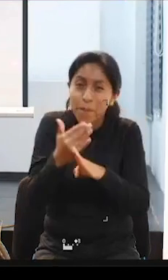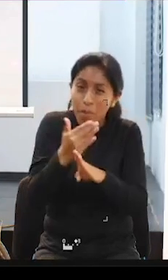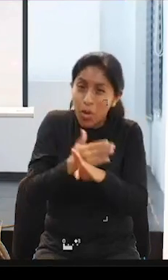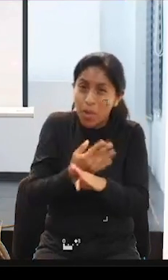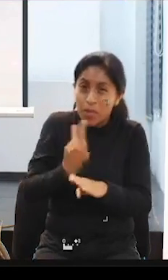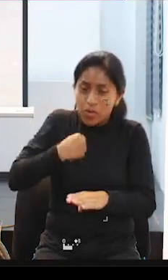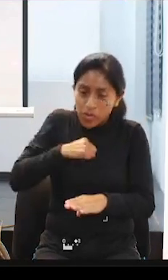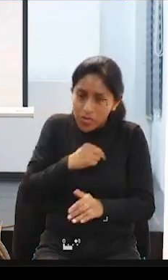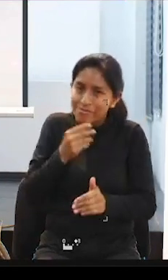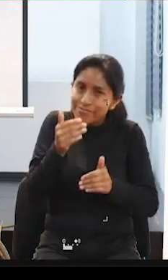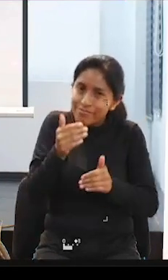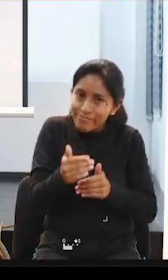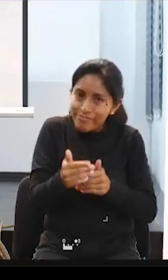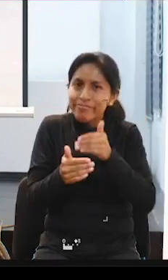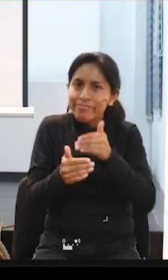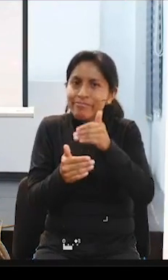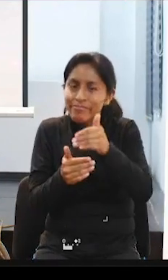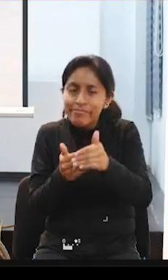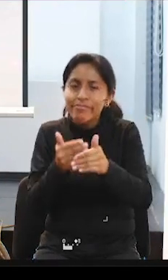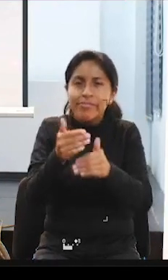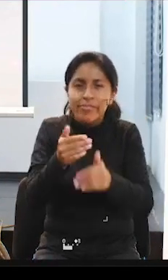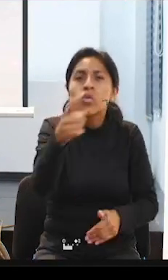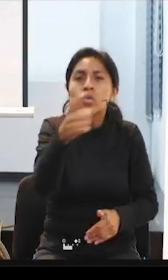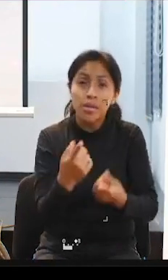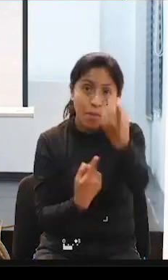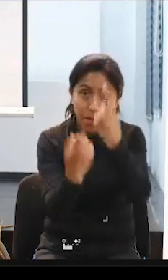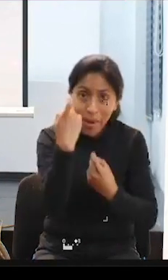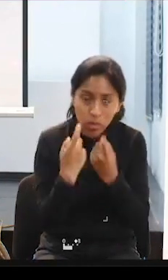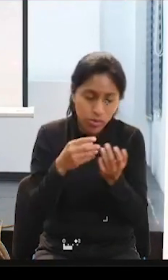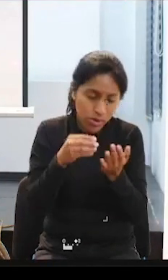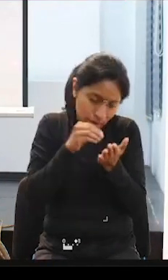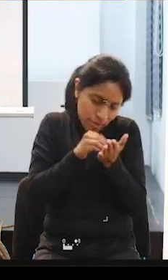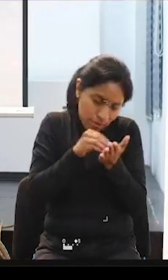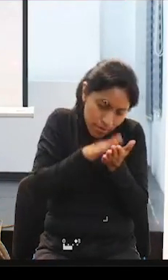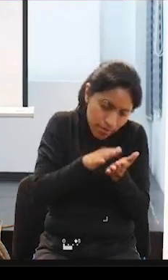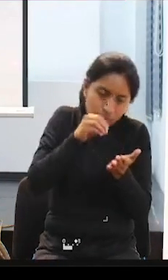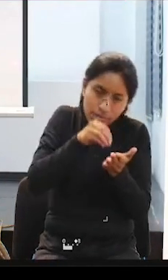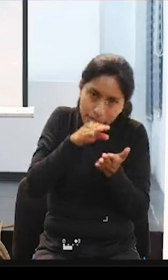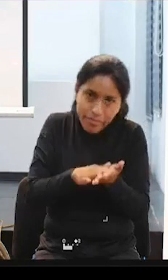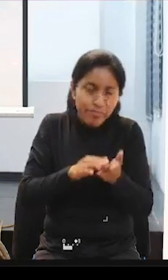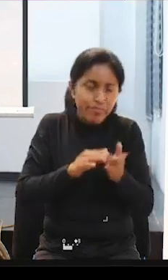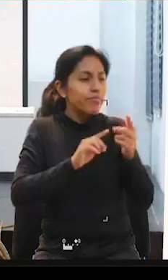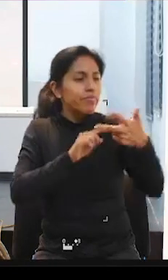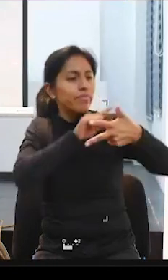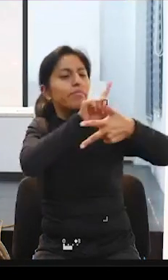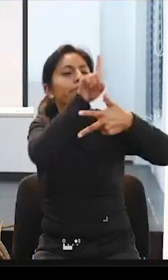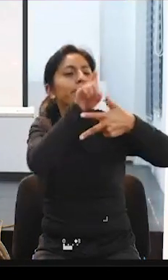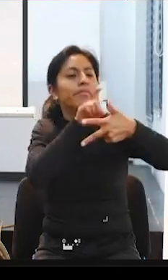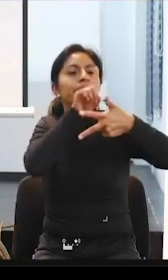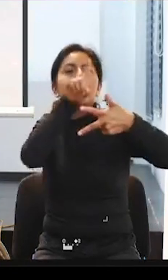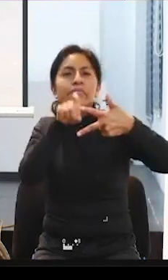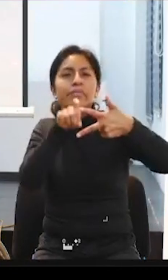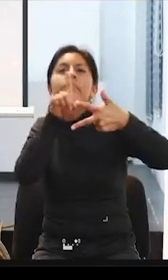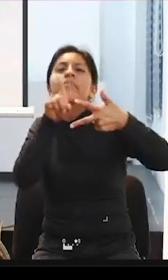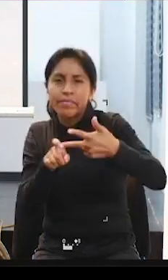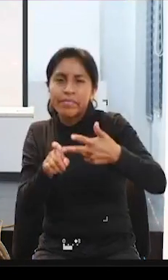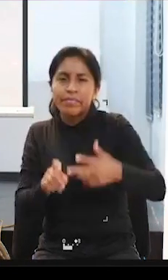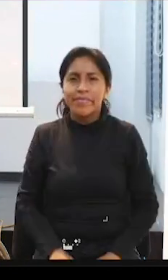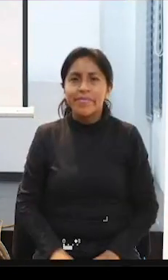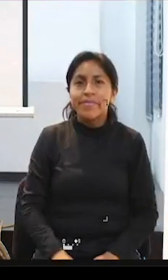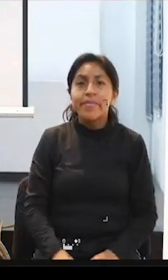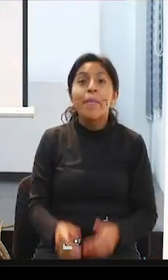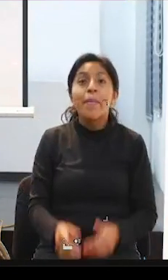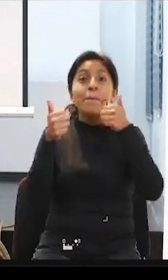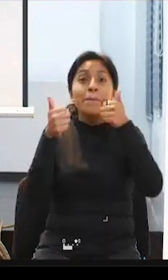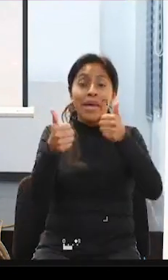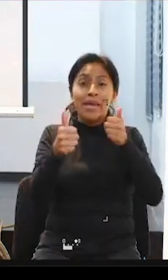avanzando en el conversatorio las tomaremos en cuenta para poder continuar. Bueno, y en este ámbito me gustaría iniciar,